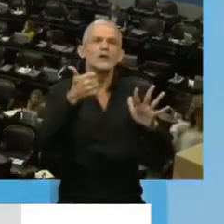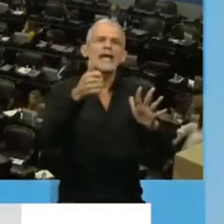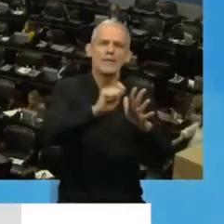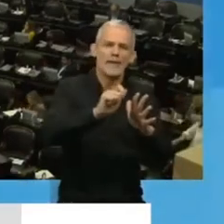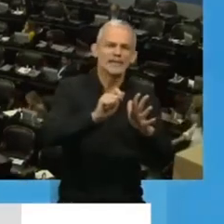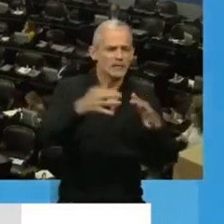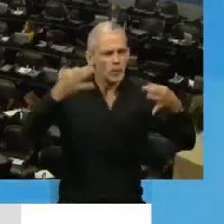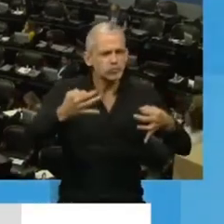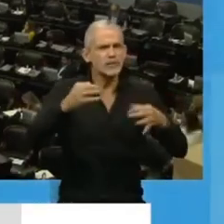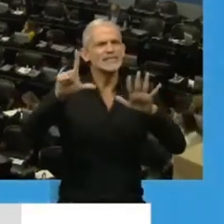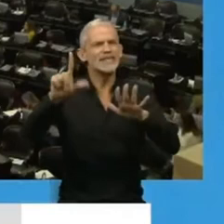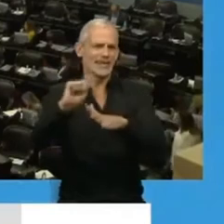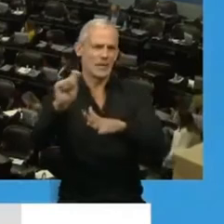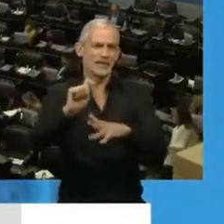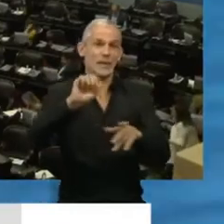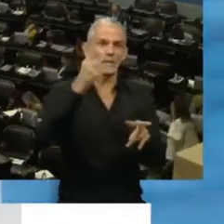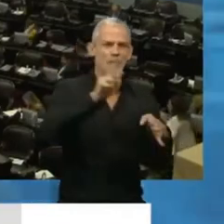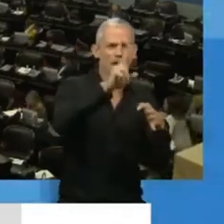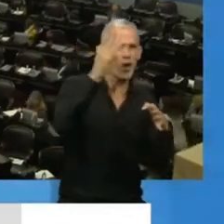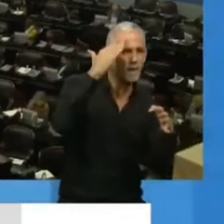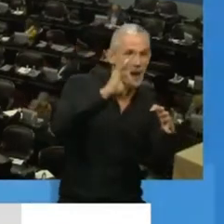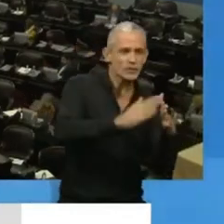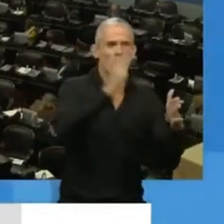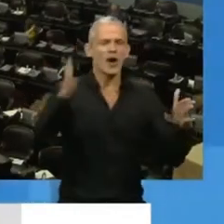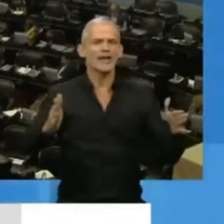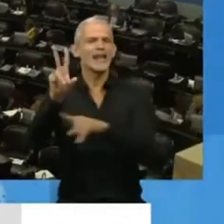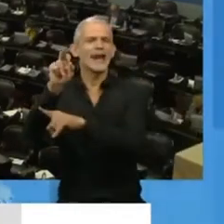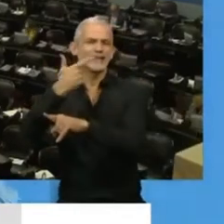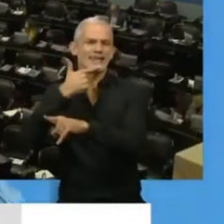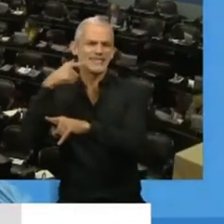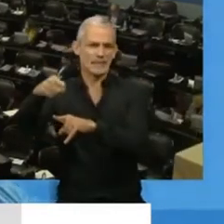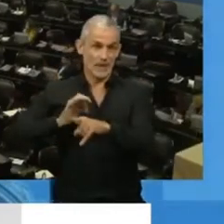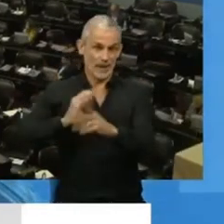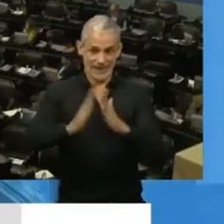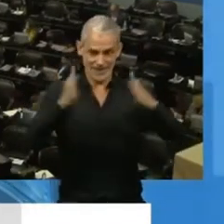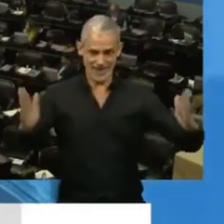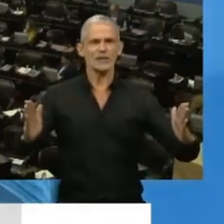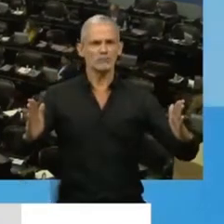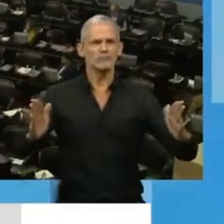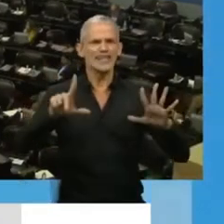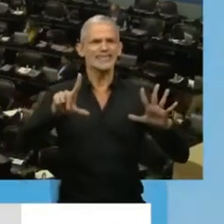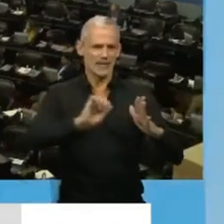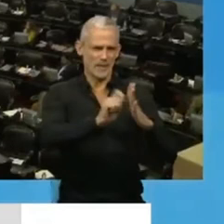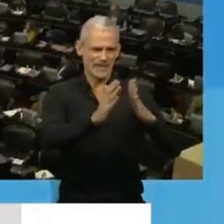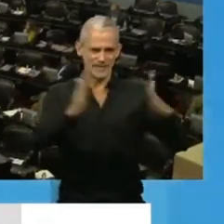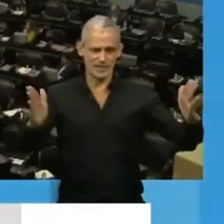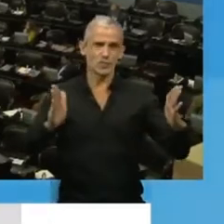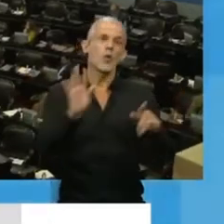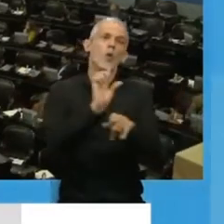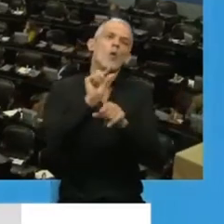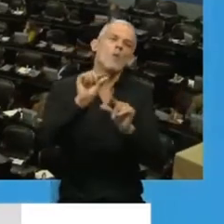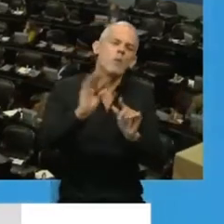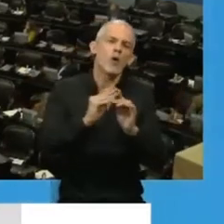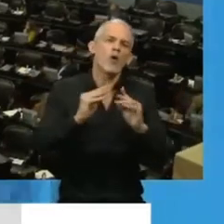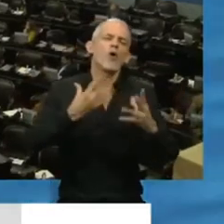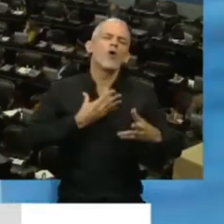siete meses, desde el primero de marzo al 30 de septiembre de este año, y lo entendemos como una medida que alivie a